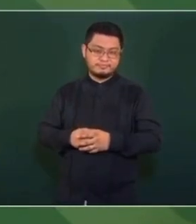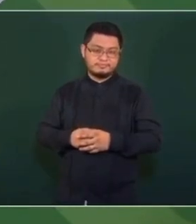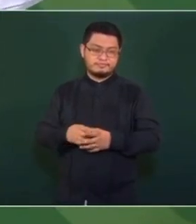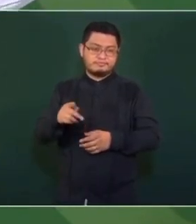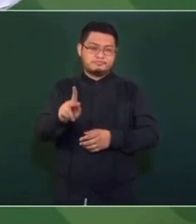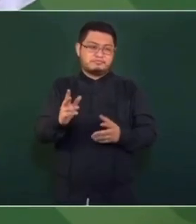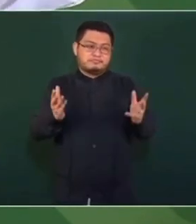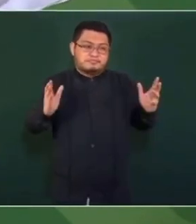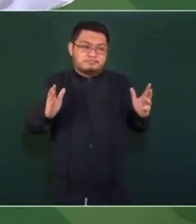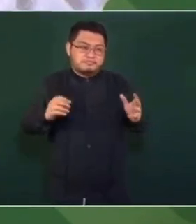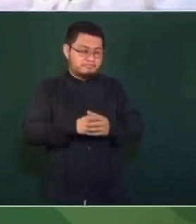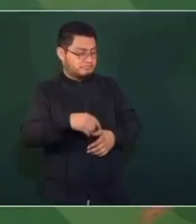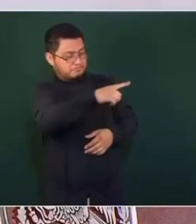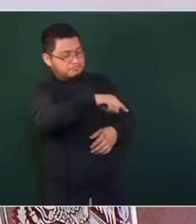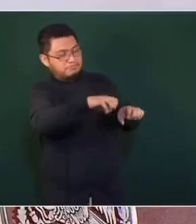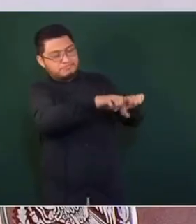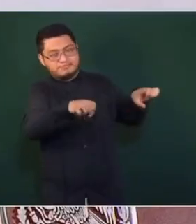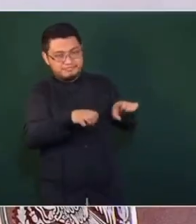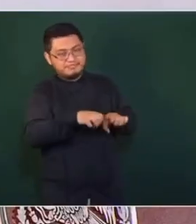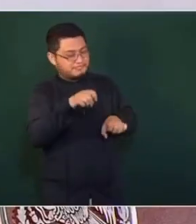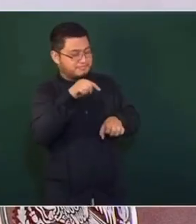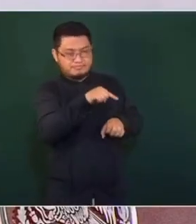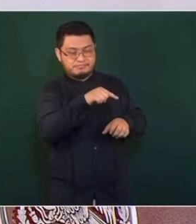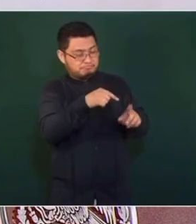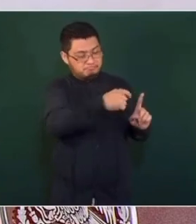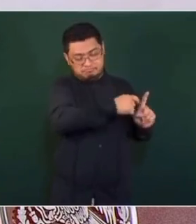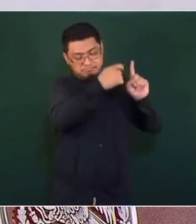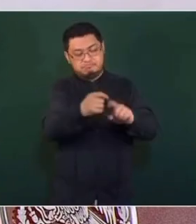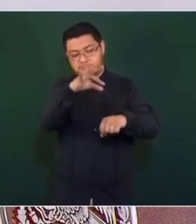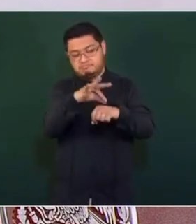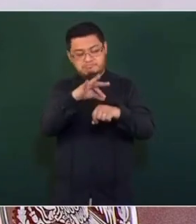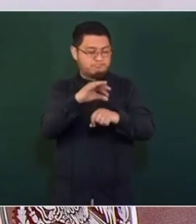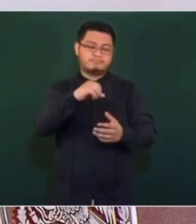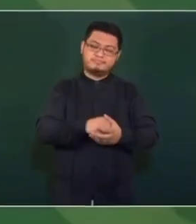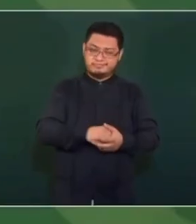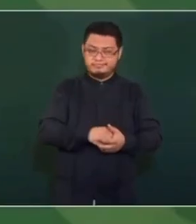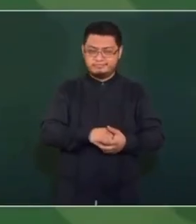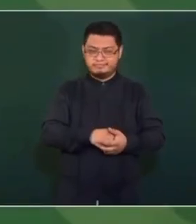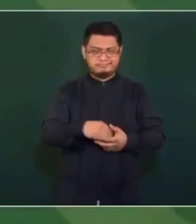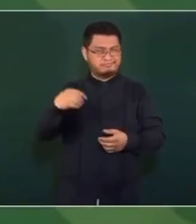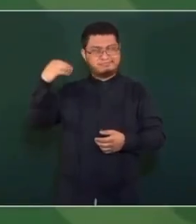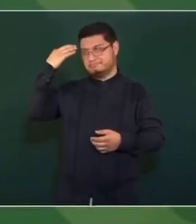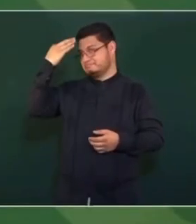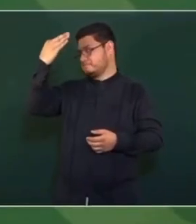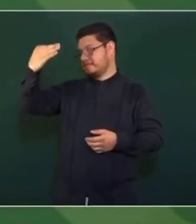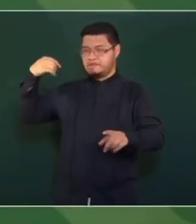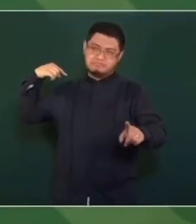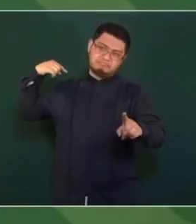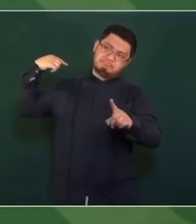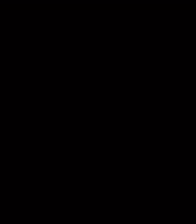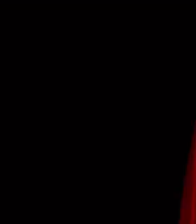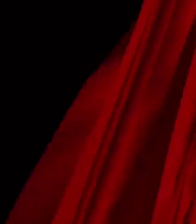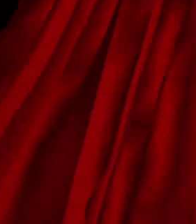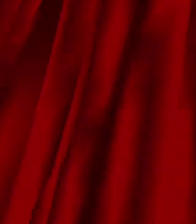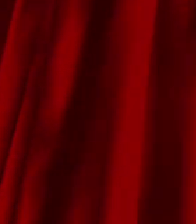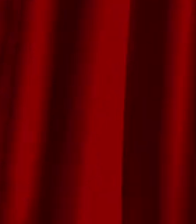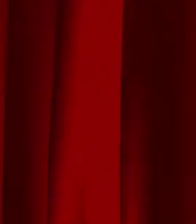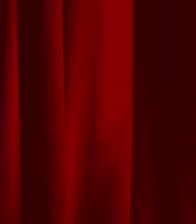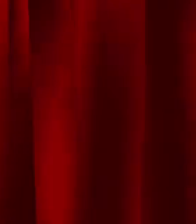Pero, pues hay un grupo hegemónico que encabeza el doctor Bernardo, que desde hace tiempo está manejando la UNAM.